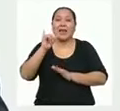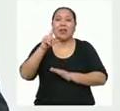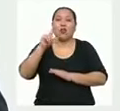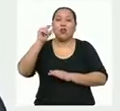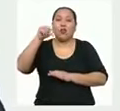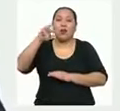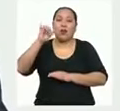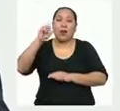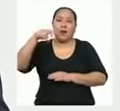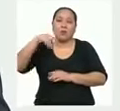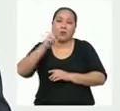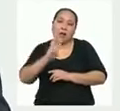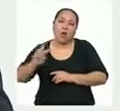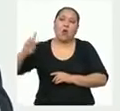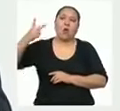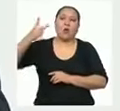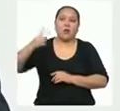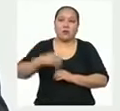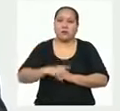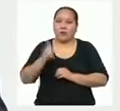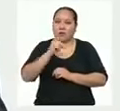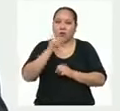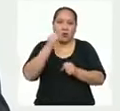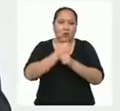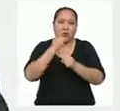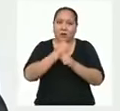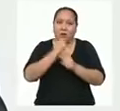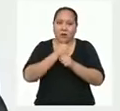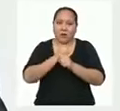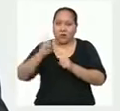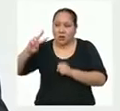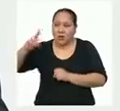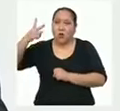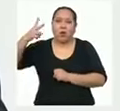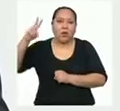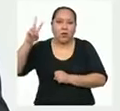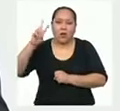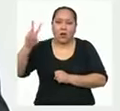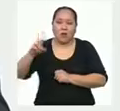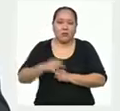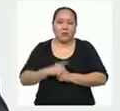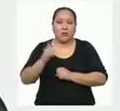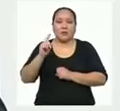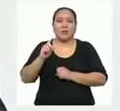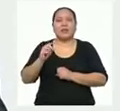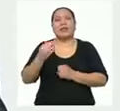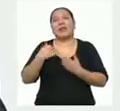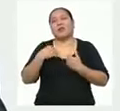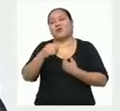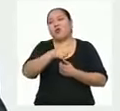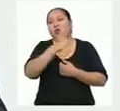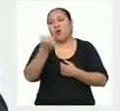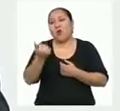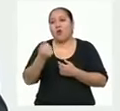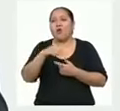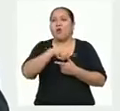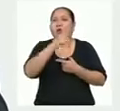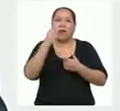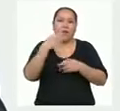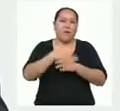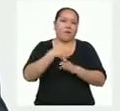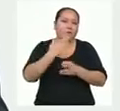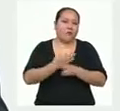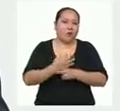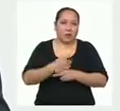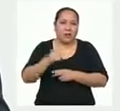cuadrado. Entonces, para no trabajar con unidades al cuadrado, tenemos otra medida de dispersión que